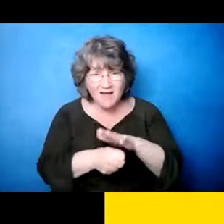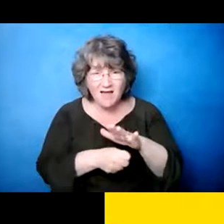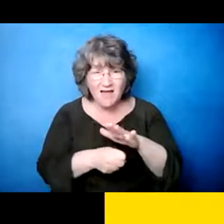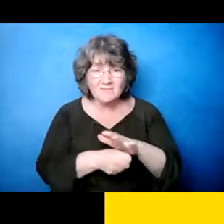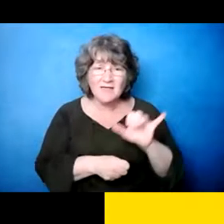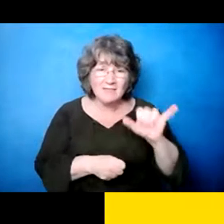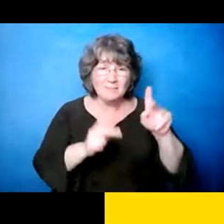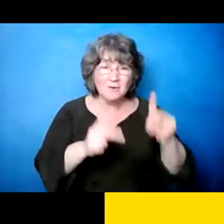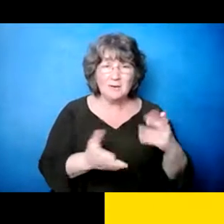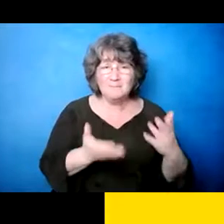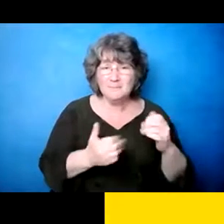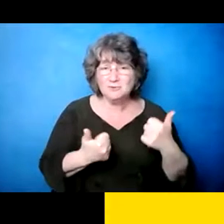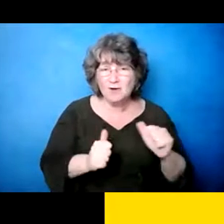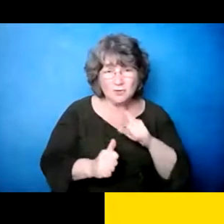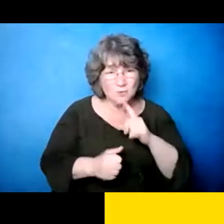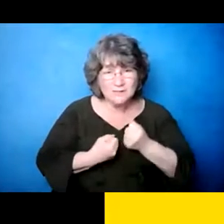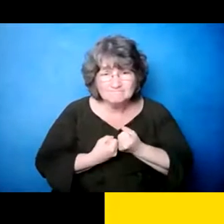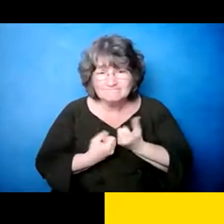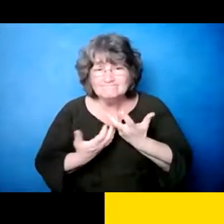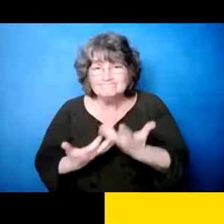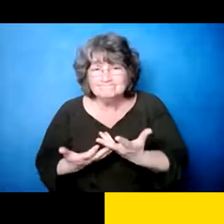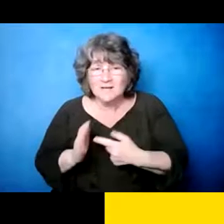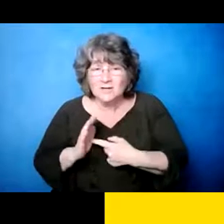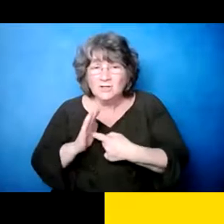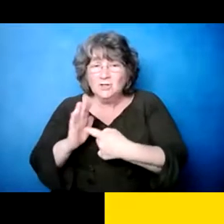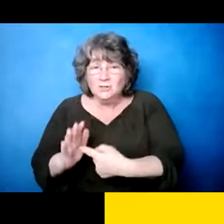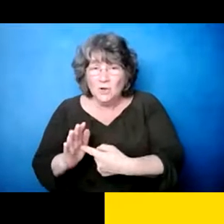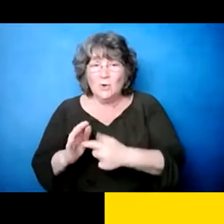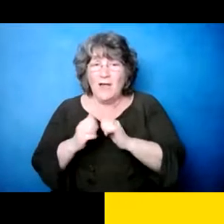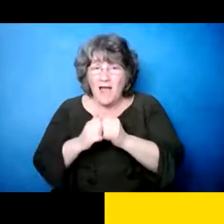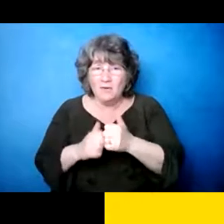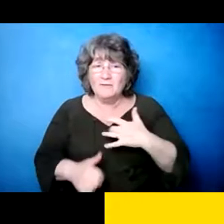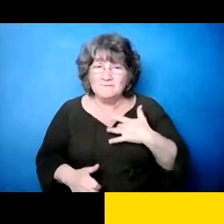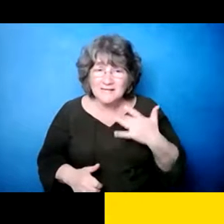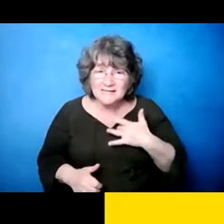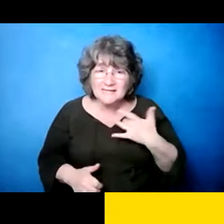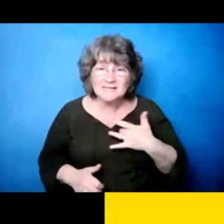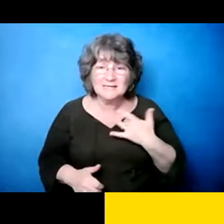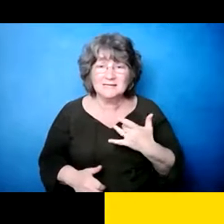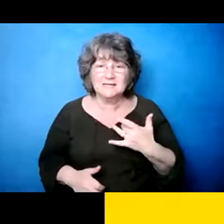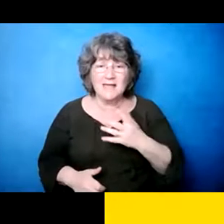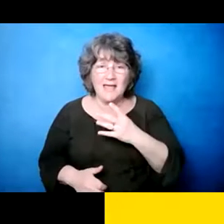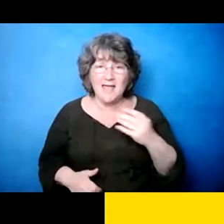gente esté tratando de expresar cómo se está sintiendo y cómo,